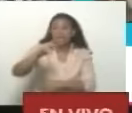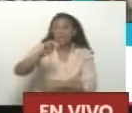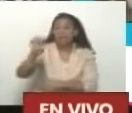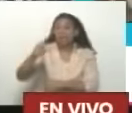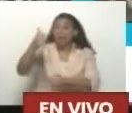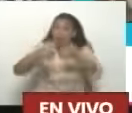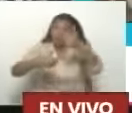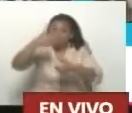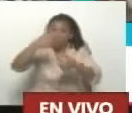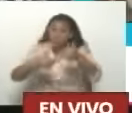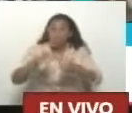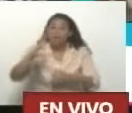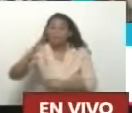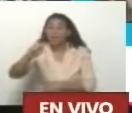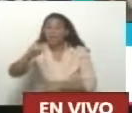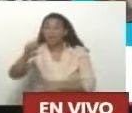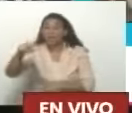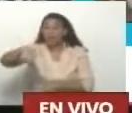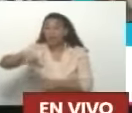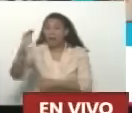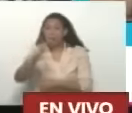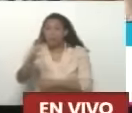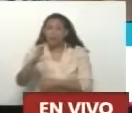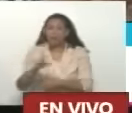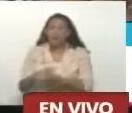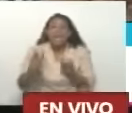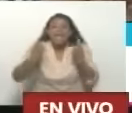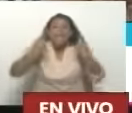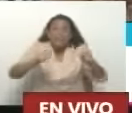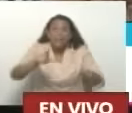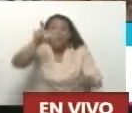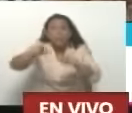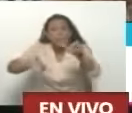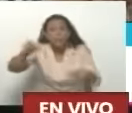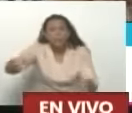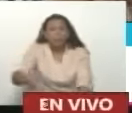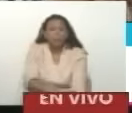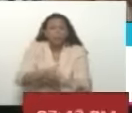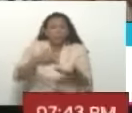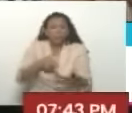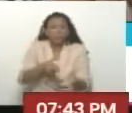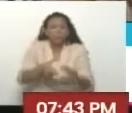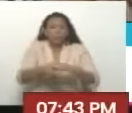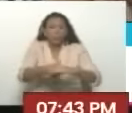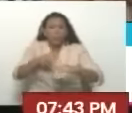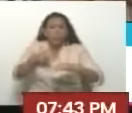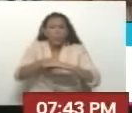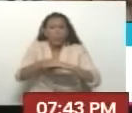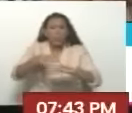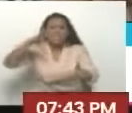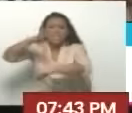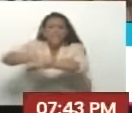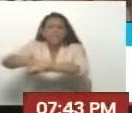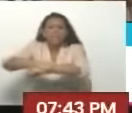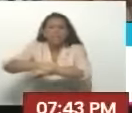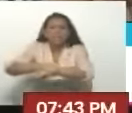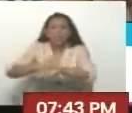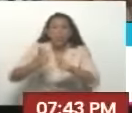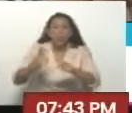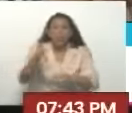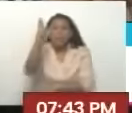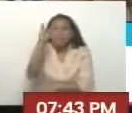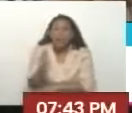candidatura En Caracas Varios terroristas Armados Fueron detenidos Cuando se